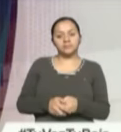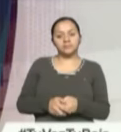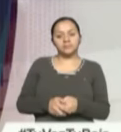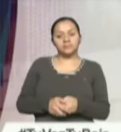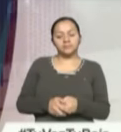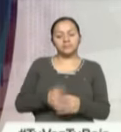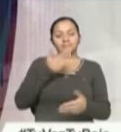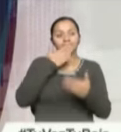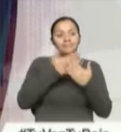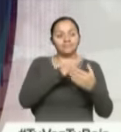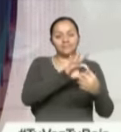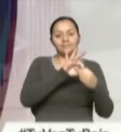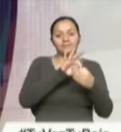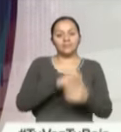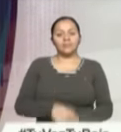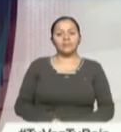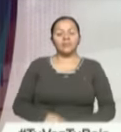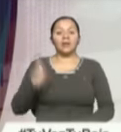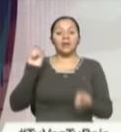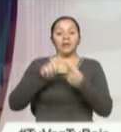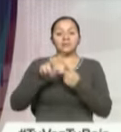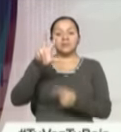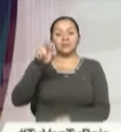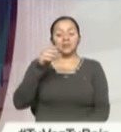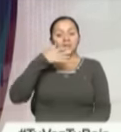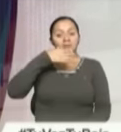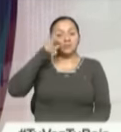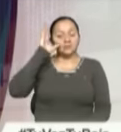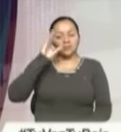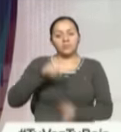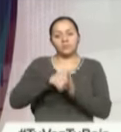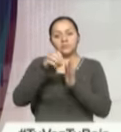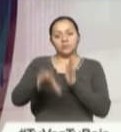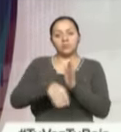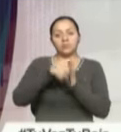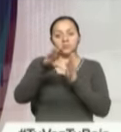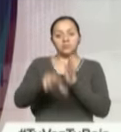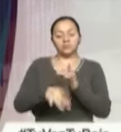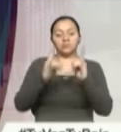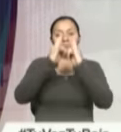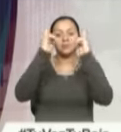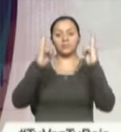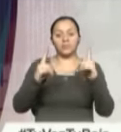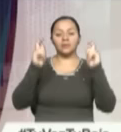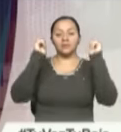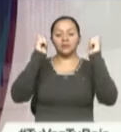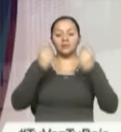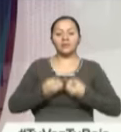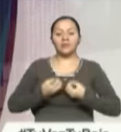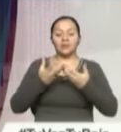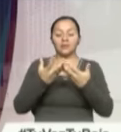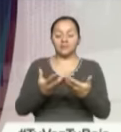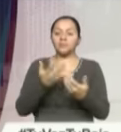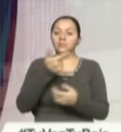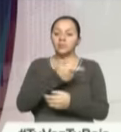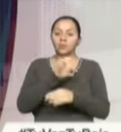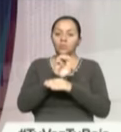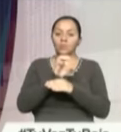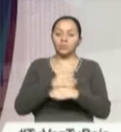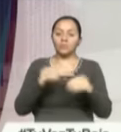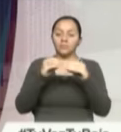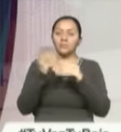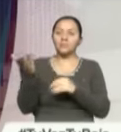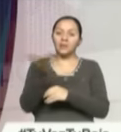Gracias, Caterine. Hasta el 30 de diciembre se podrá seguir entregando las donaciones para la campaña Da Dignidad por un Ecuador